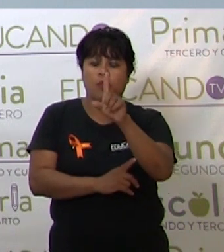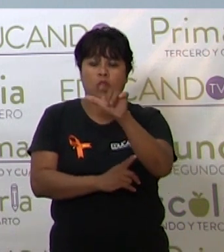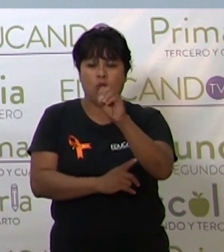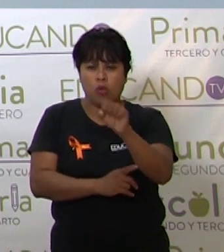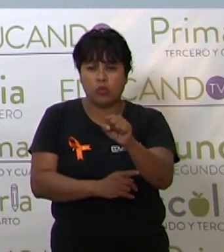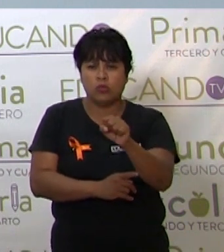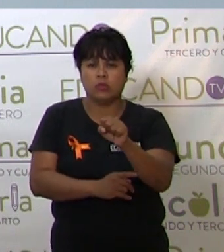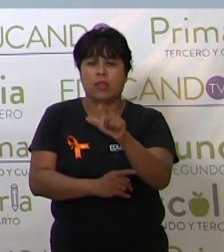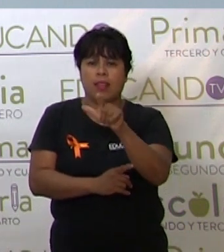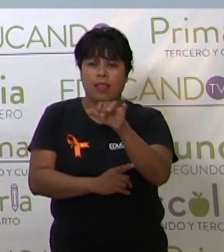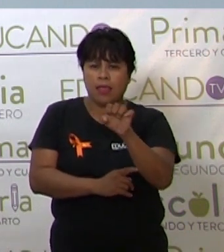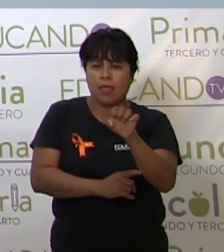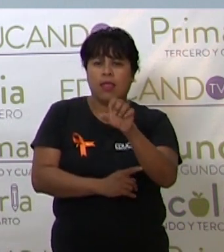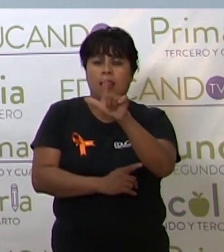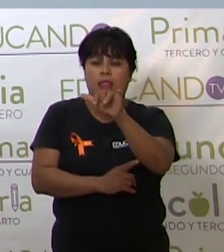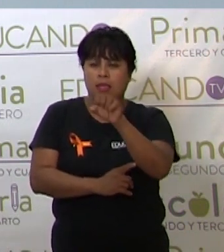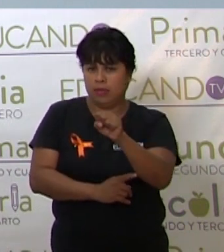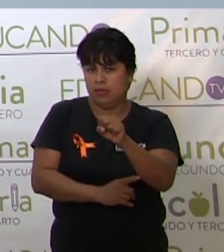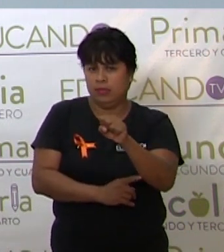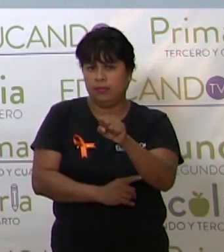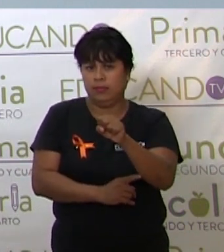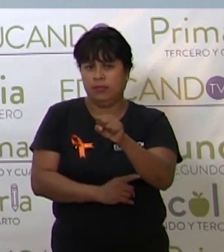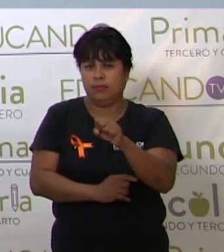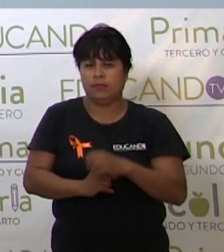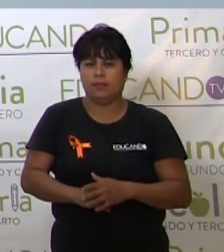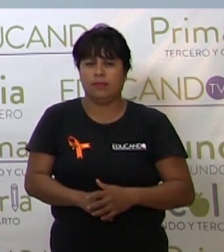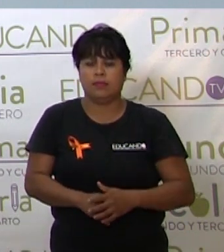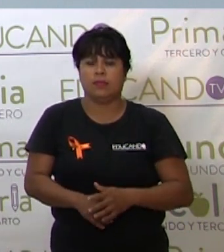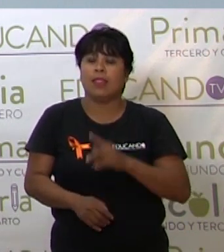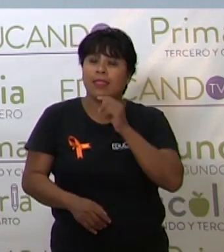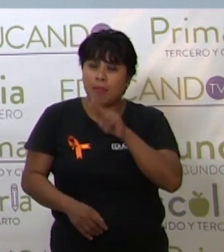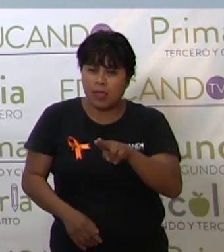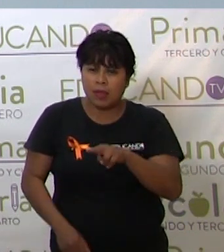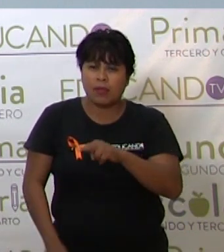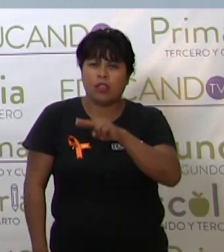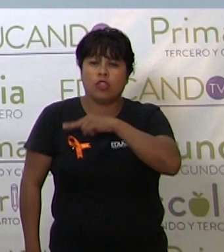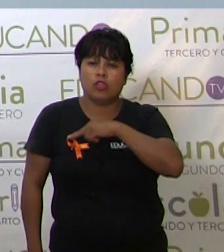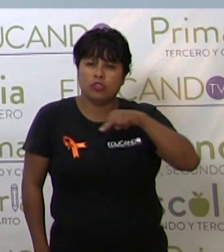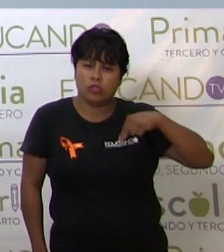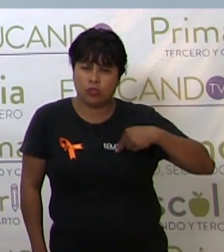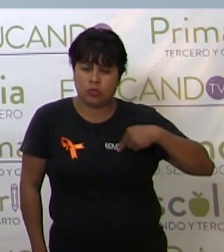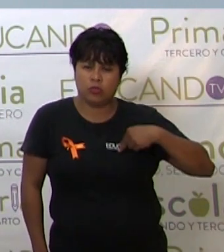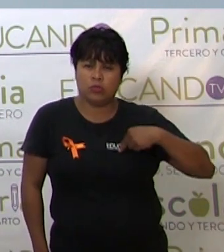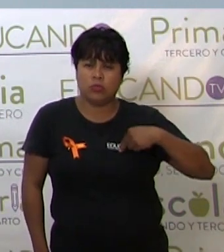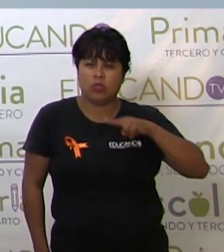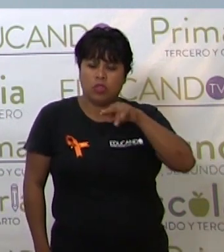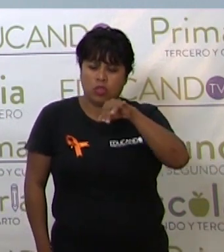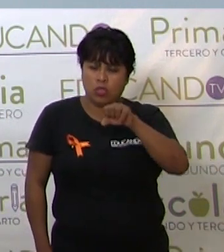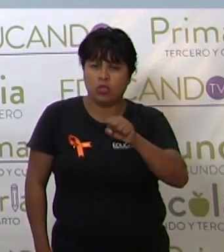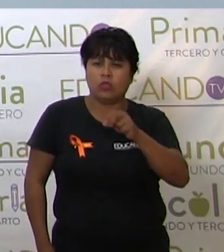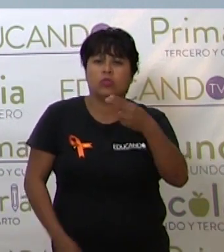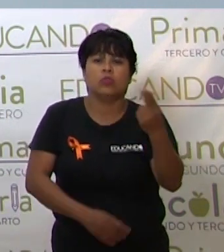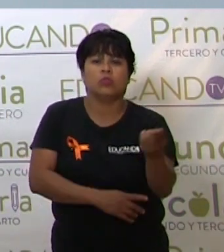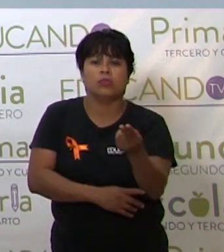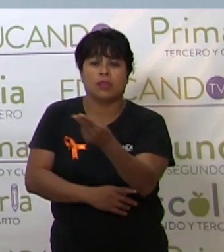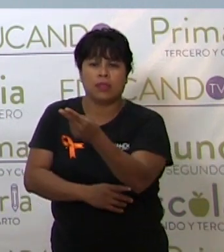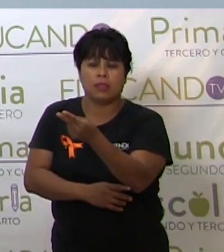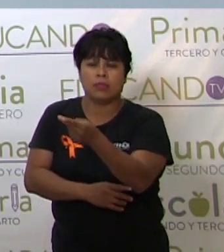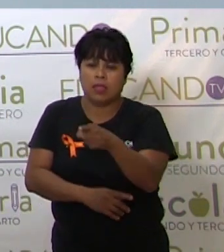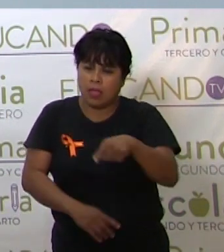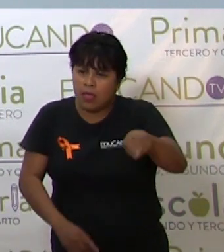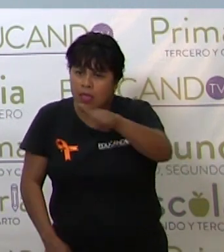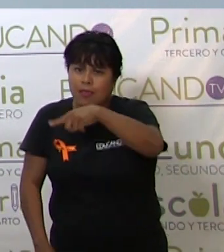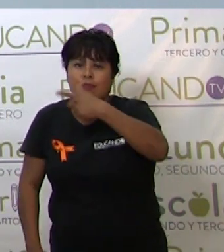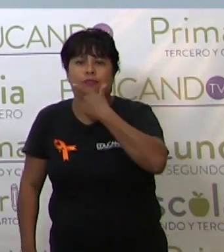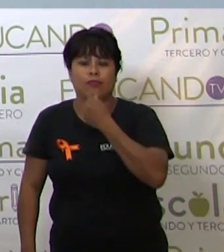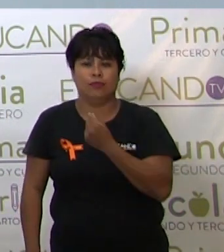los, le y les. Y también tenemos a nosotros, nos, ustedes y